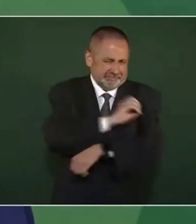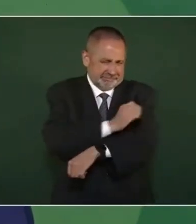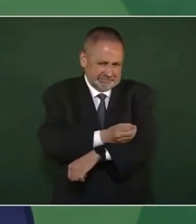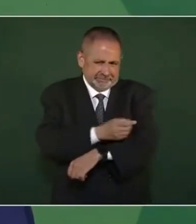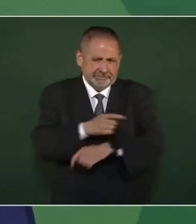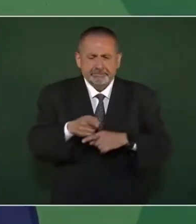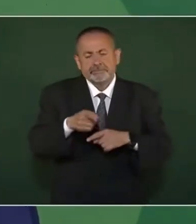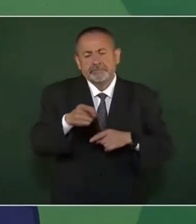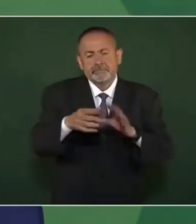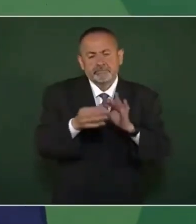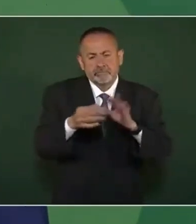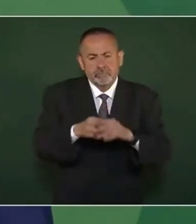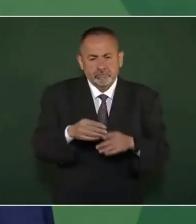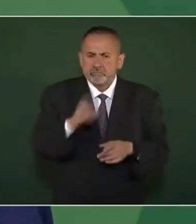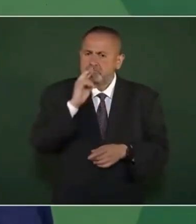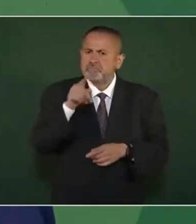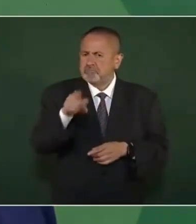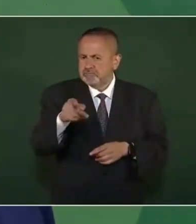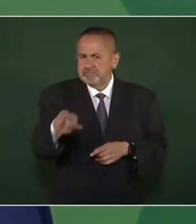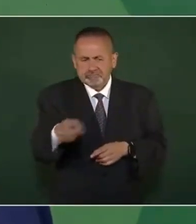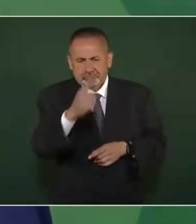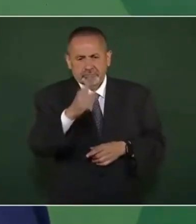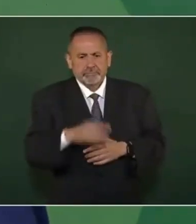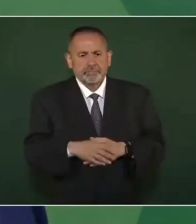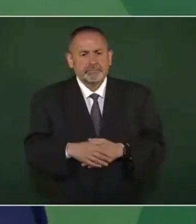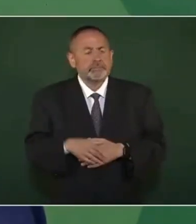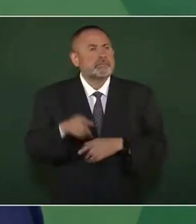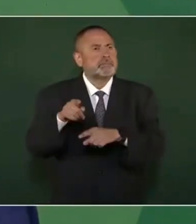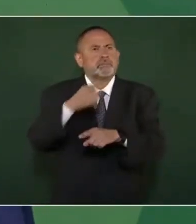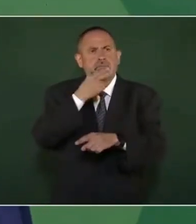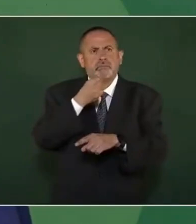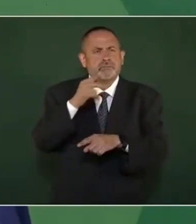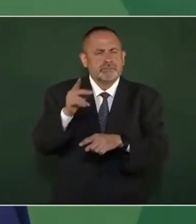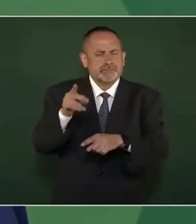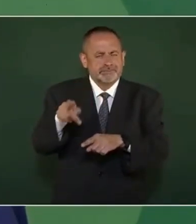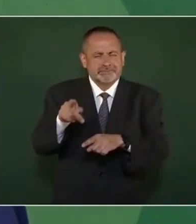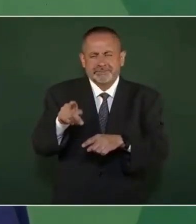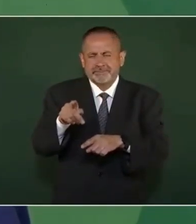y sería muy bueno, estaba en Hacienda Pani.